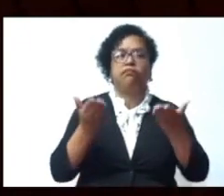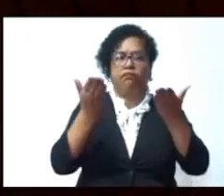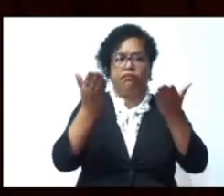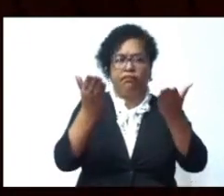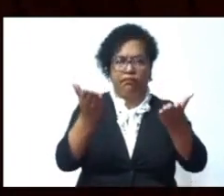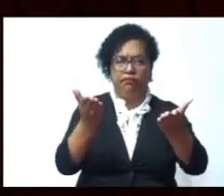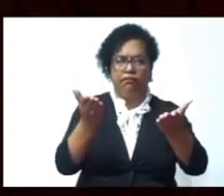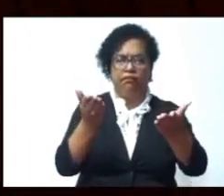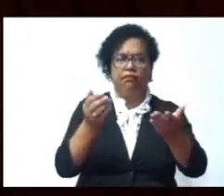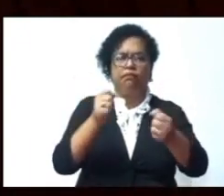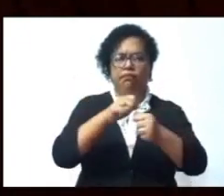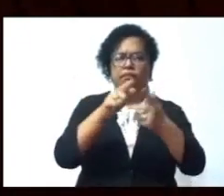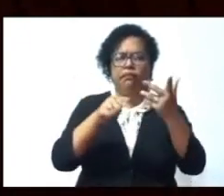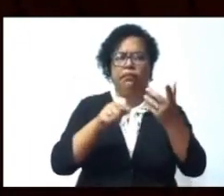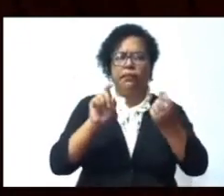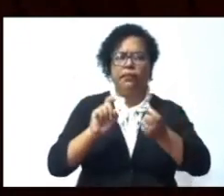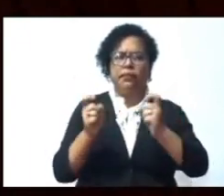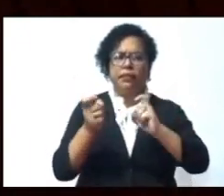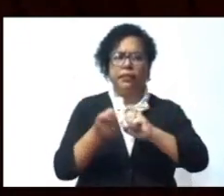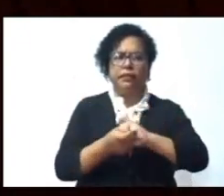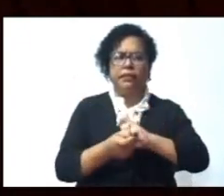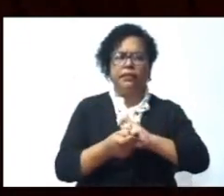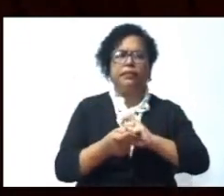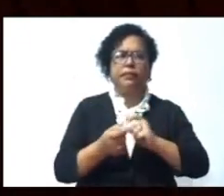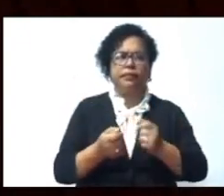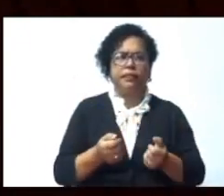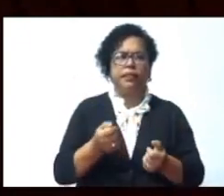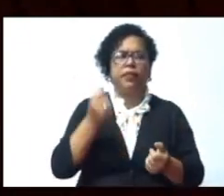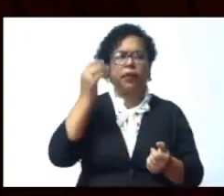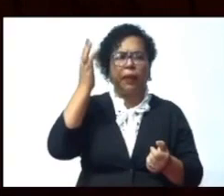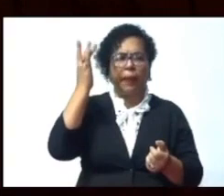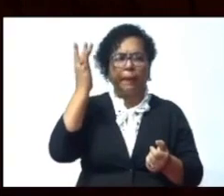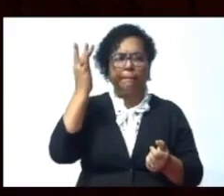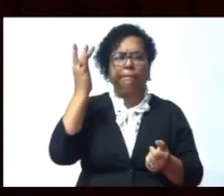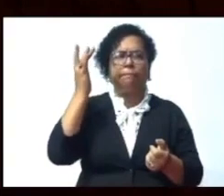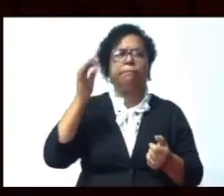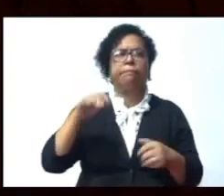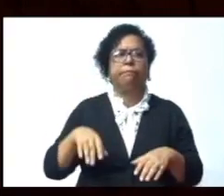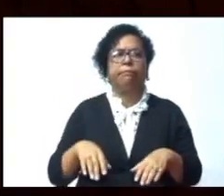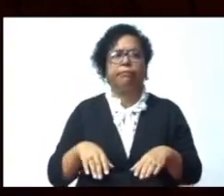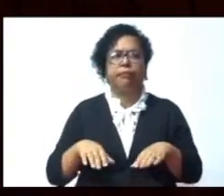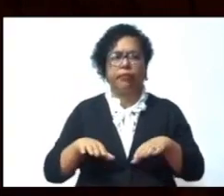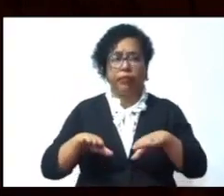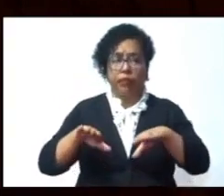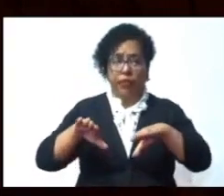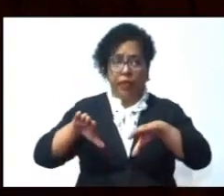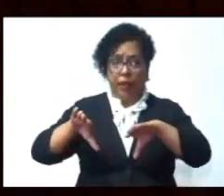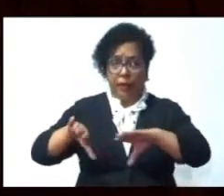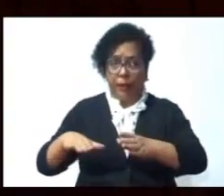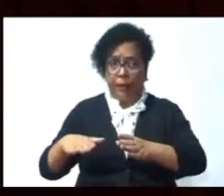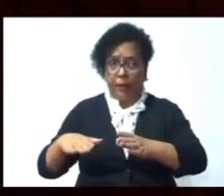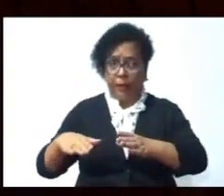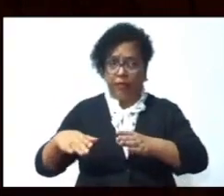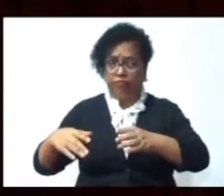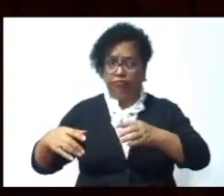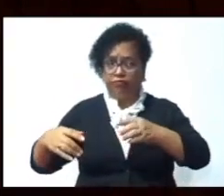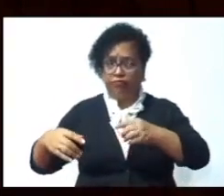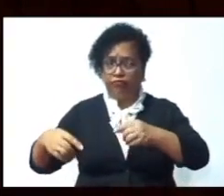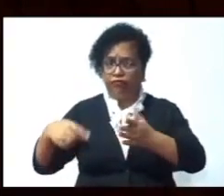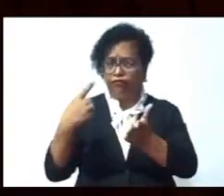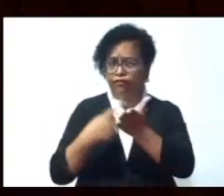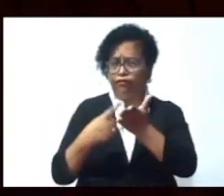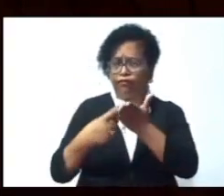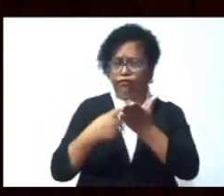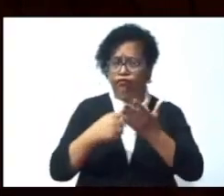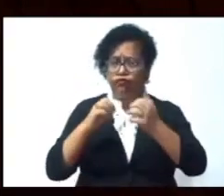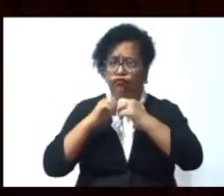en interés que los clubes de debate no se conviertan en una materia, sino en una